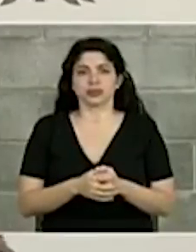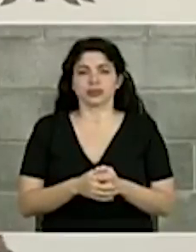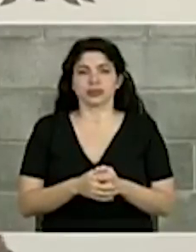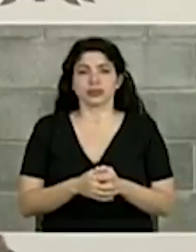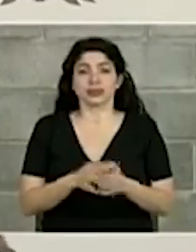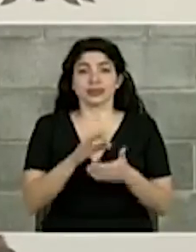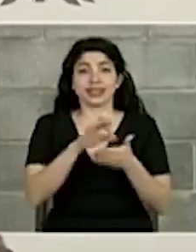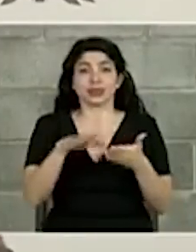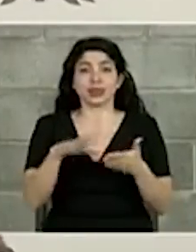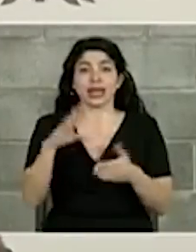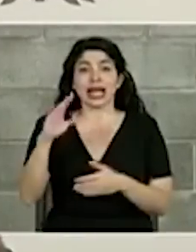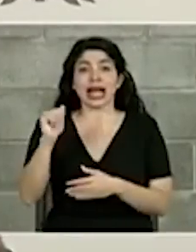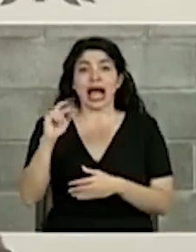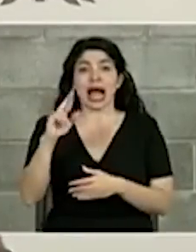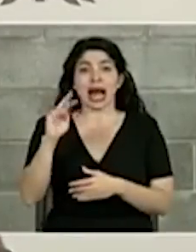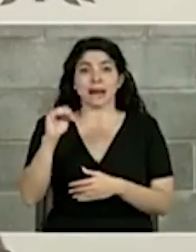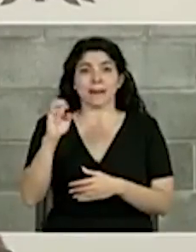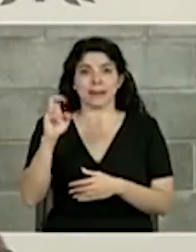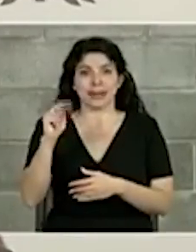en la escuela del Carmen,